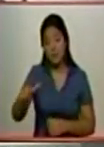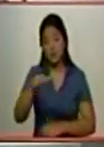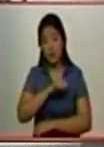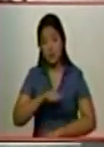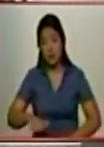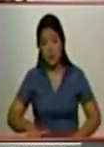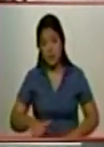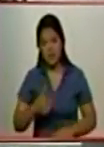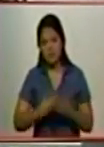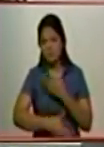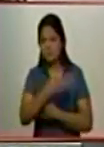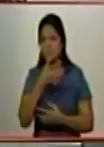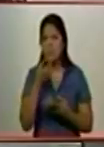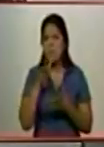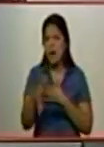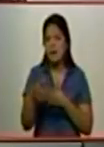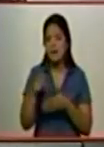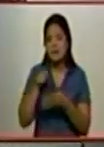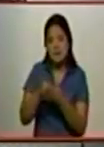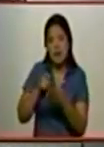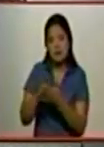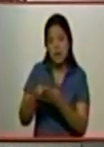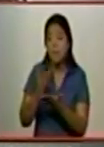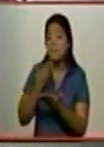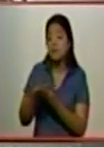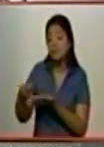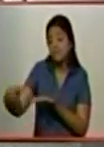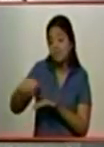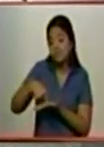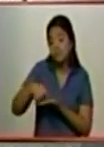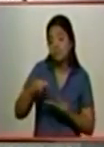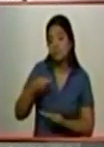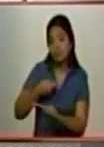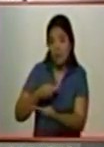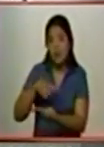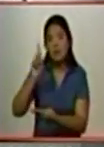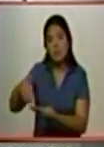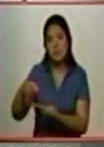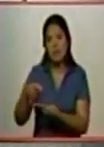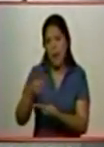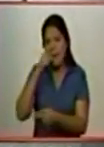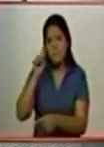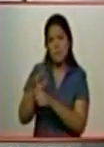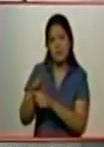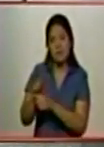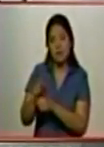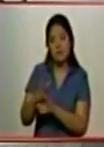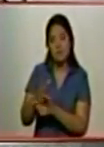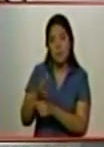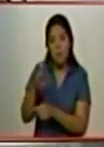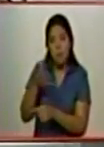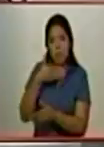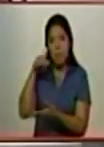utilizaban para fines de extorsión, vacuna, incluso amenazaban de muerte a sus propietarios.